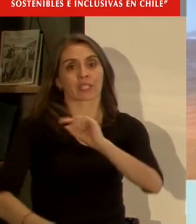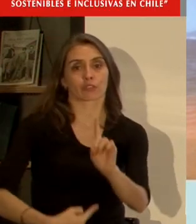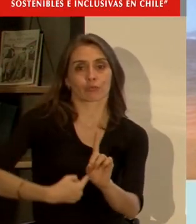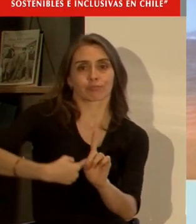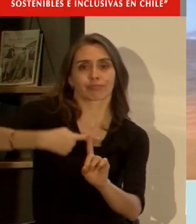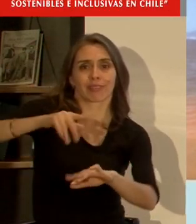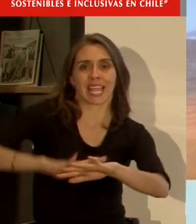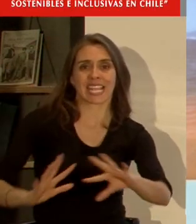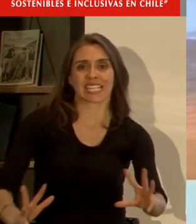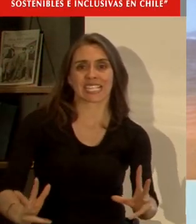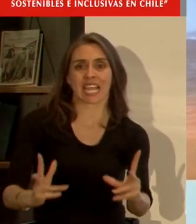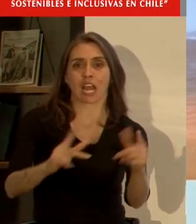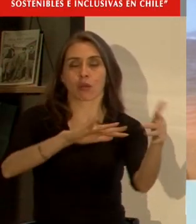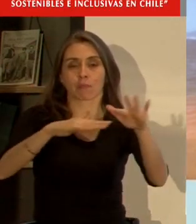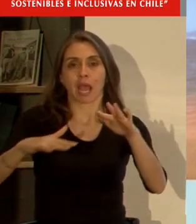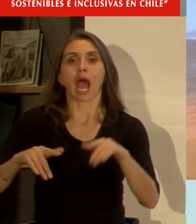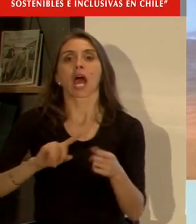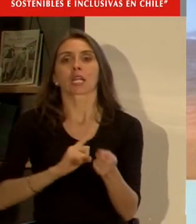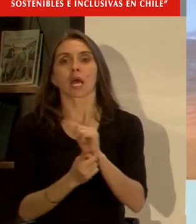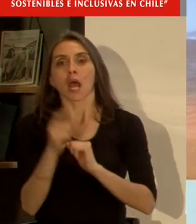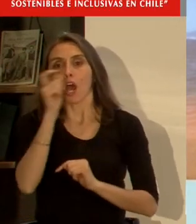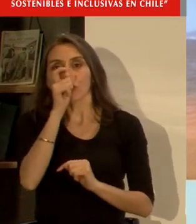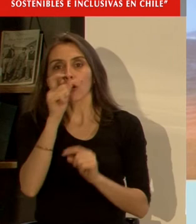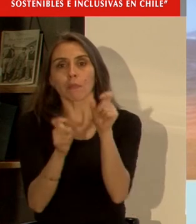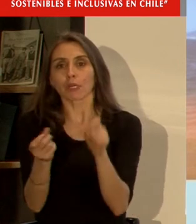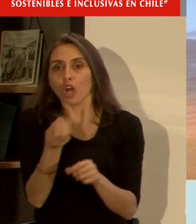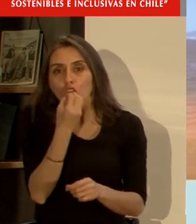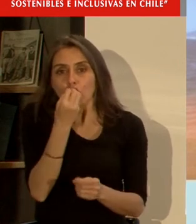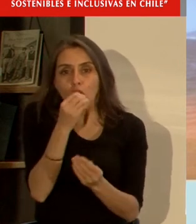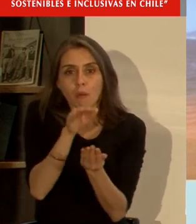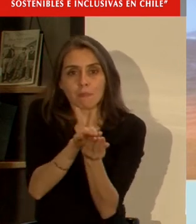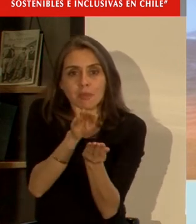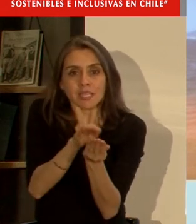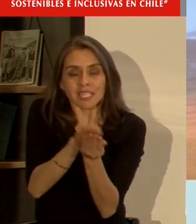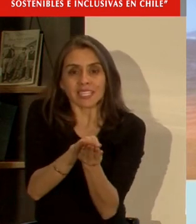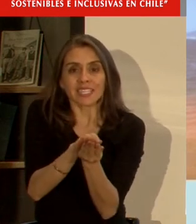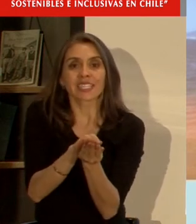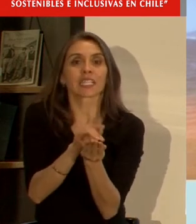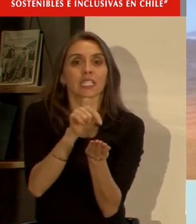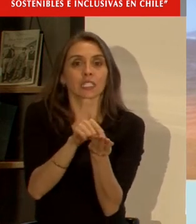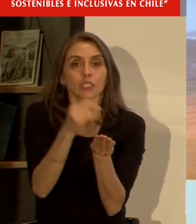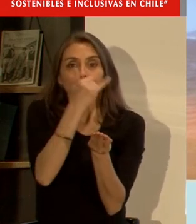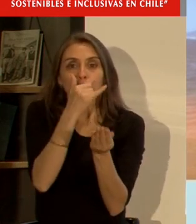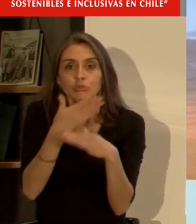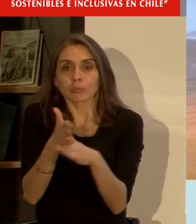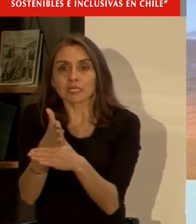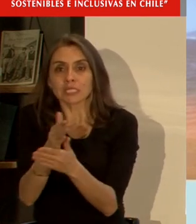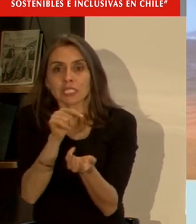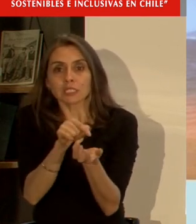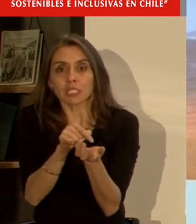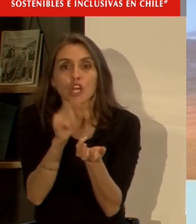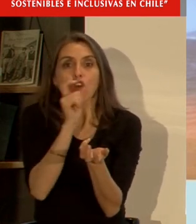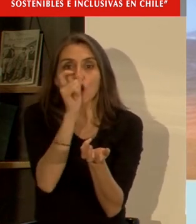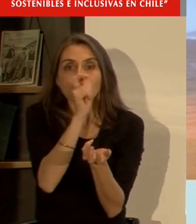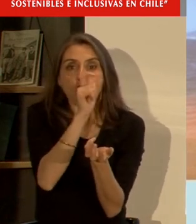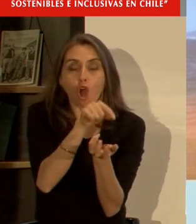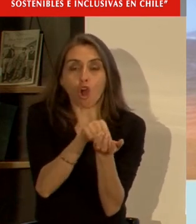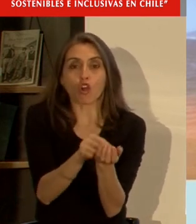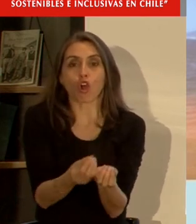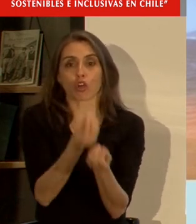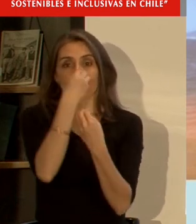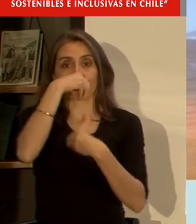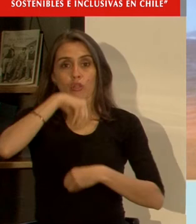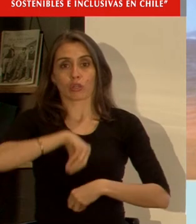se genera esto pero la población consume muchas veces estos productos del mar que están contaminados y produce entonces este